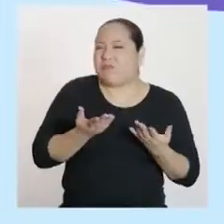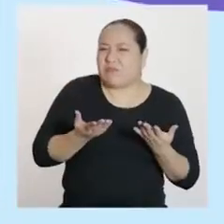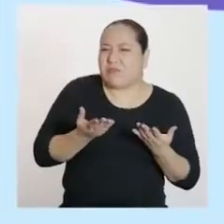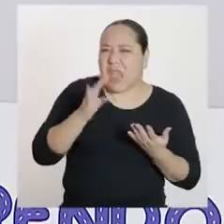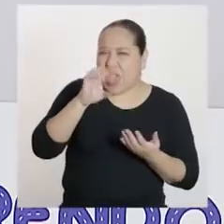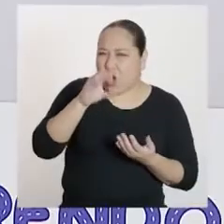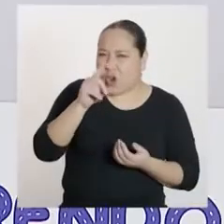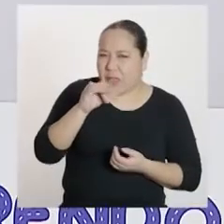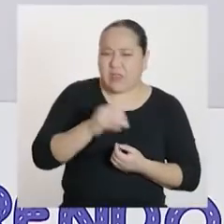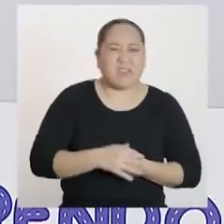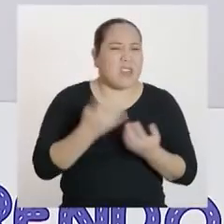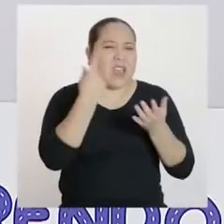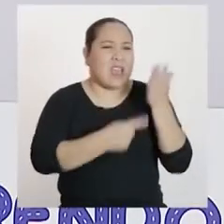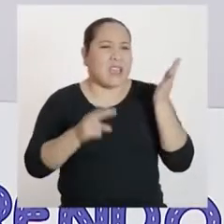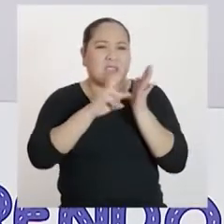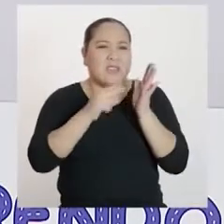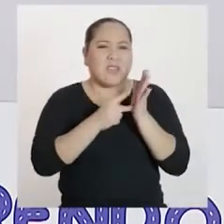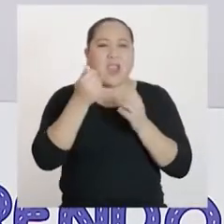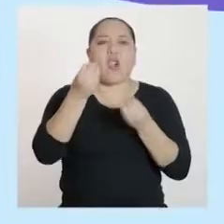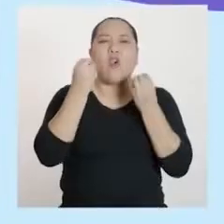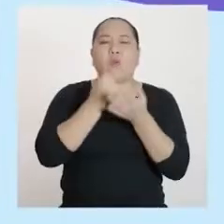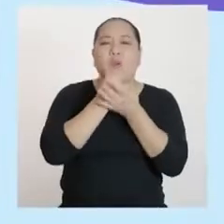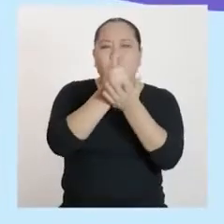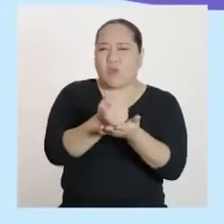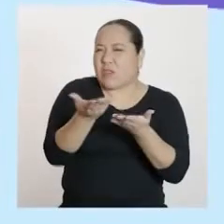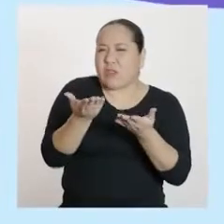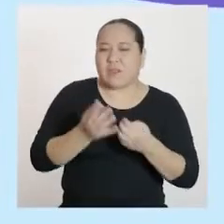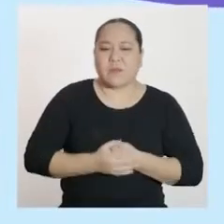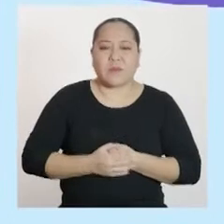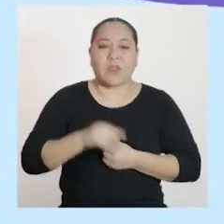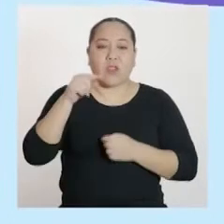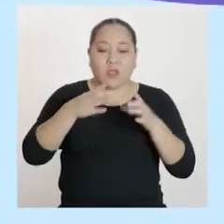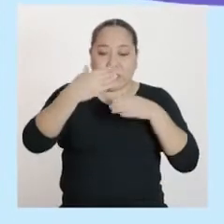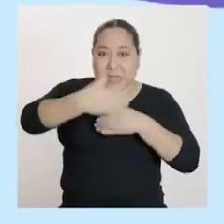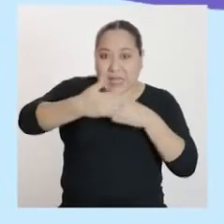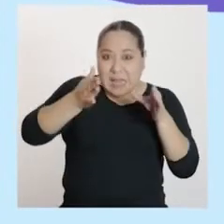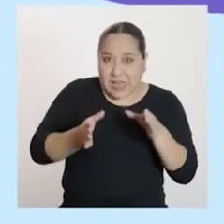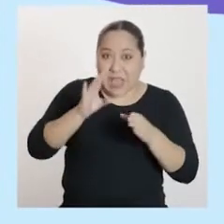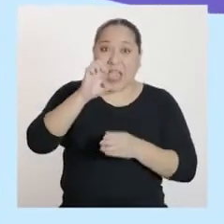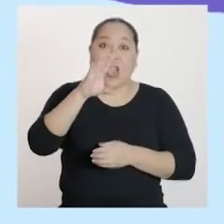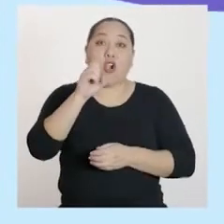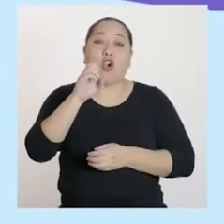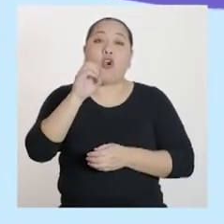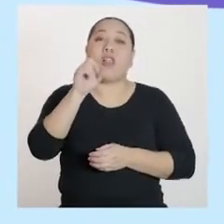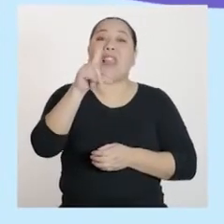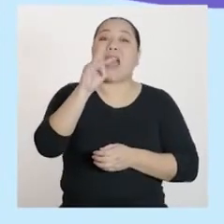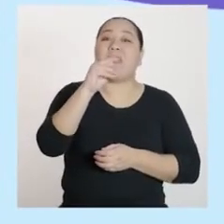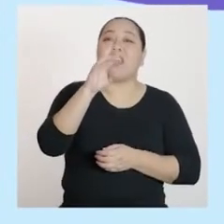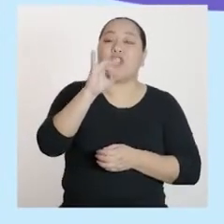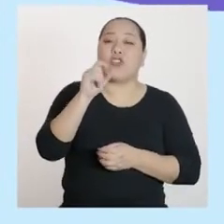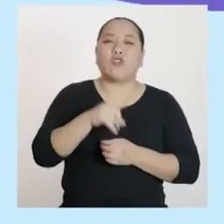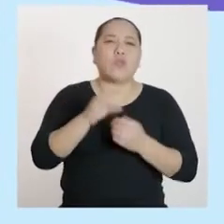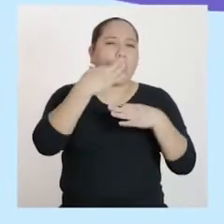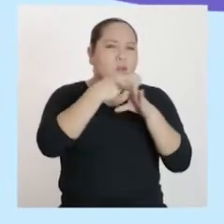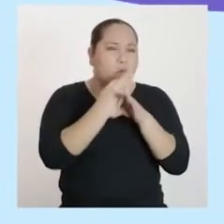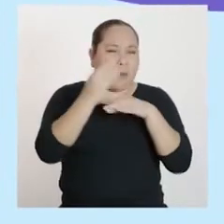Ajá. ¿Qué son los ecoladrillos y en qué benefician? A ver, los ladrillos ecológicos o ecoladrillos son una alternativa para